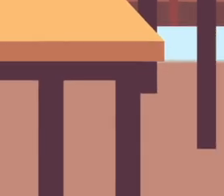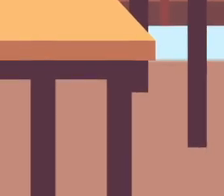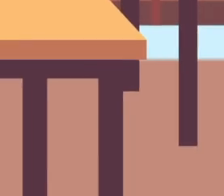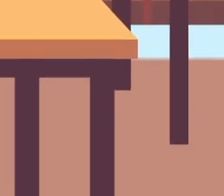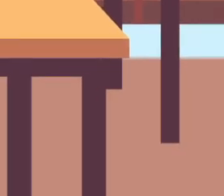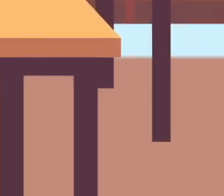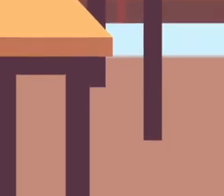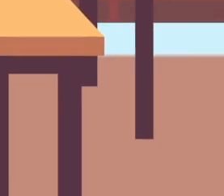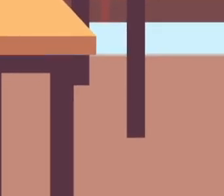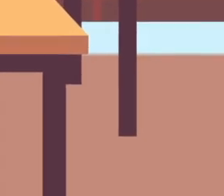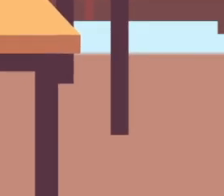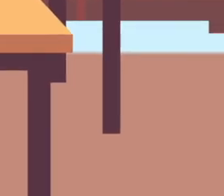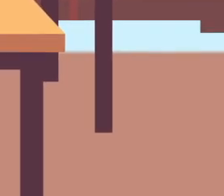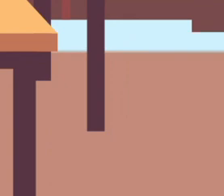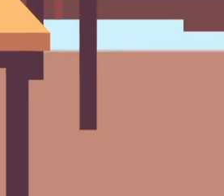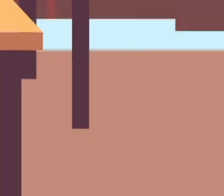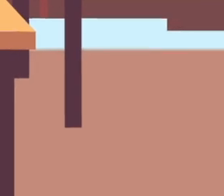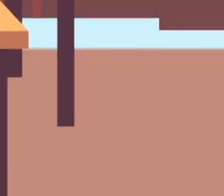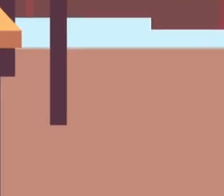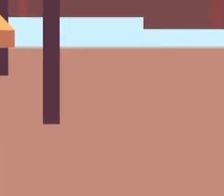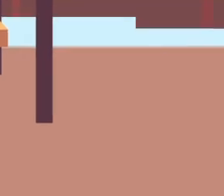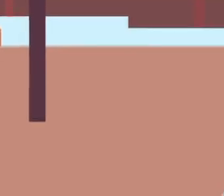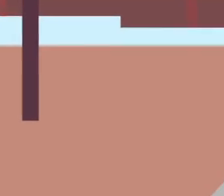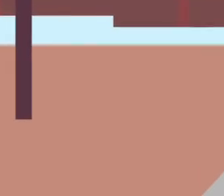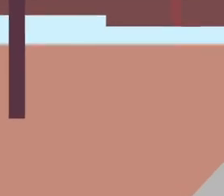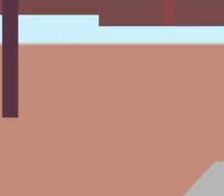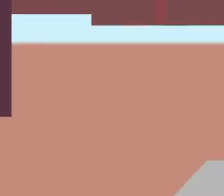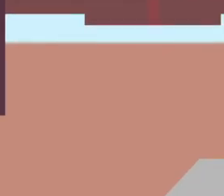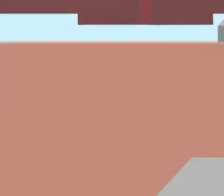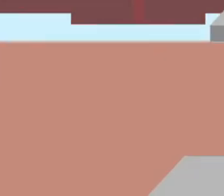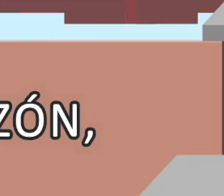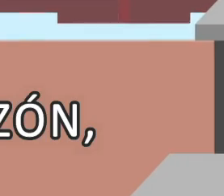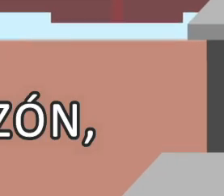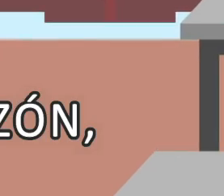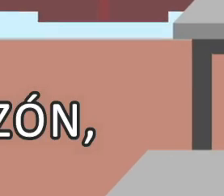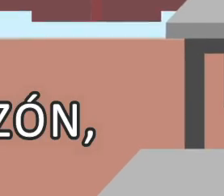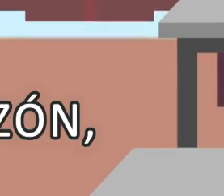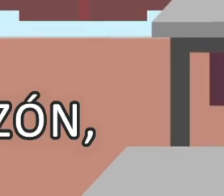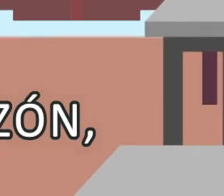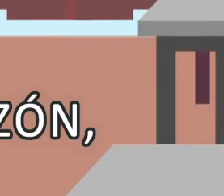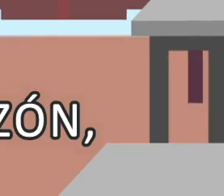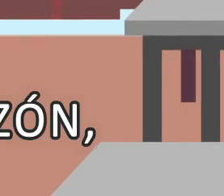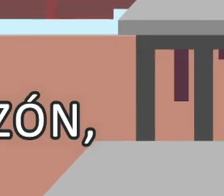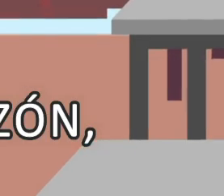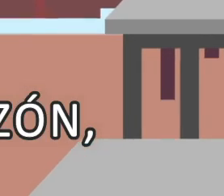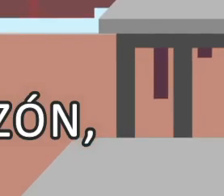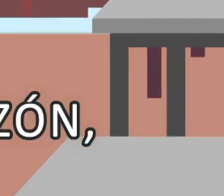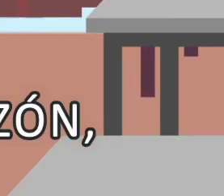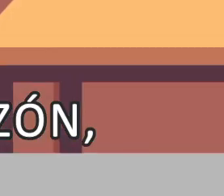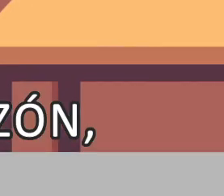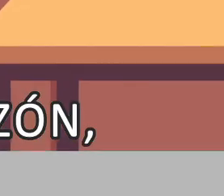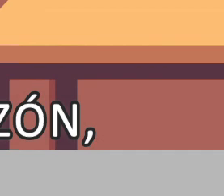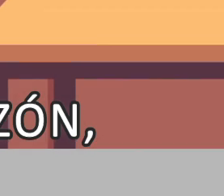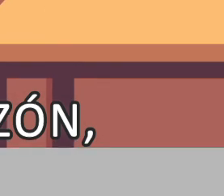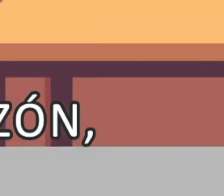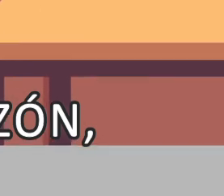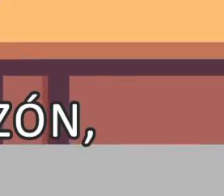Perdóname Señor, quiero depositar